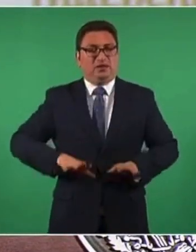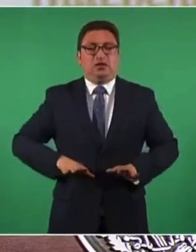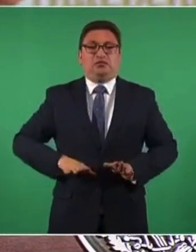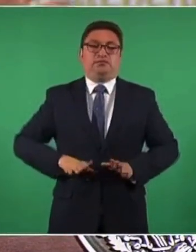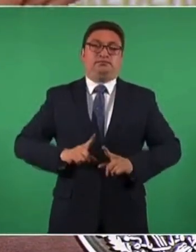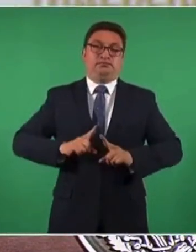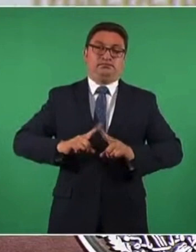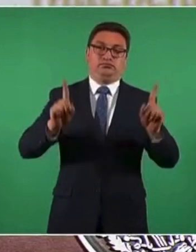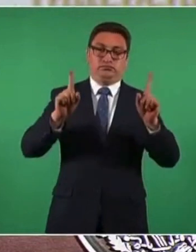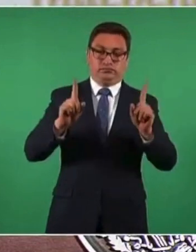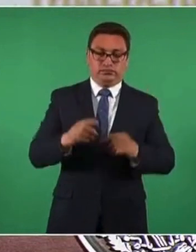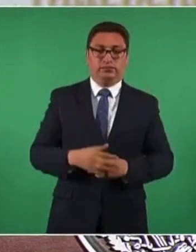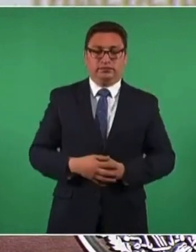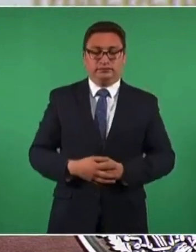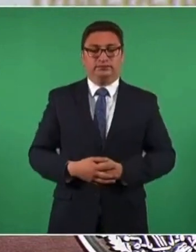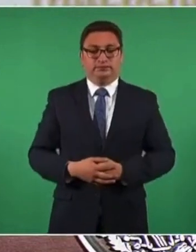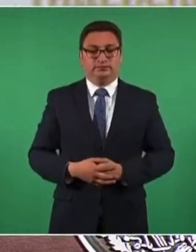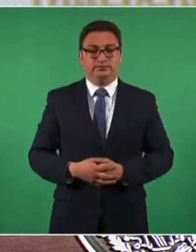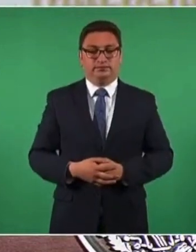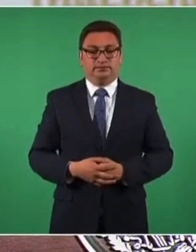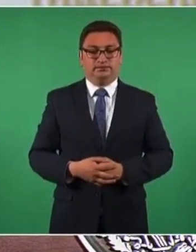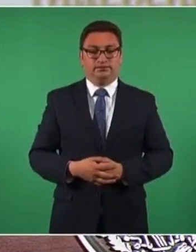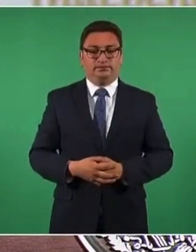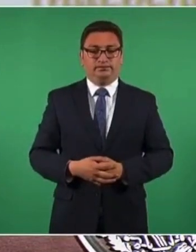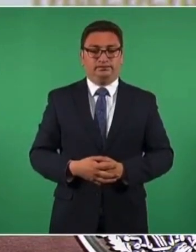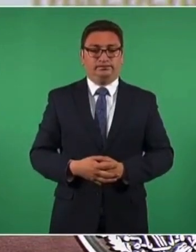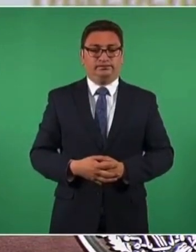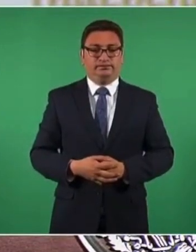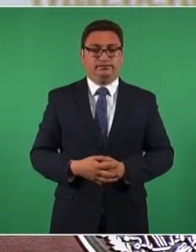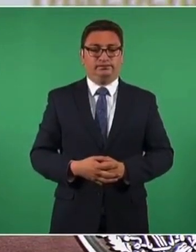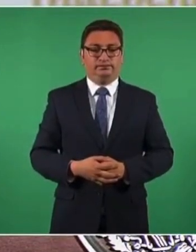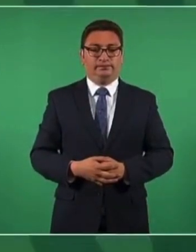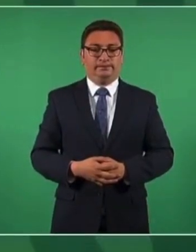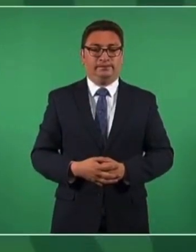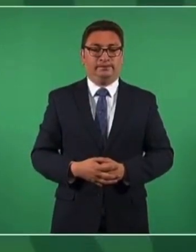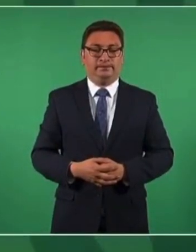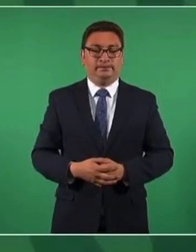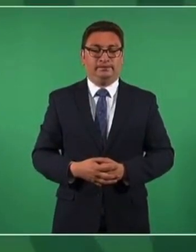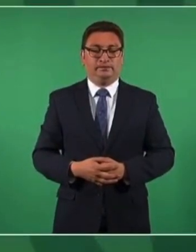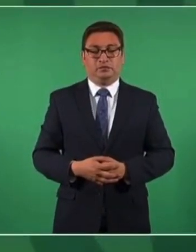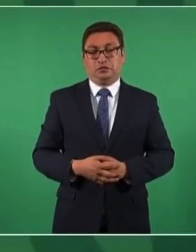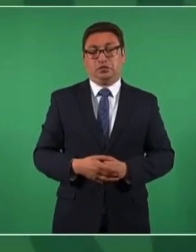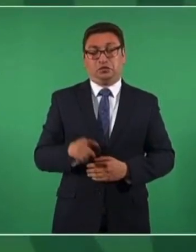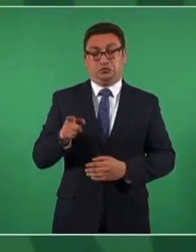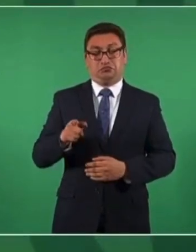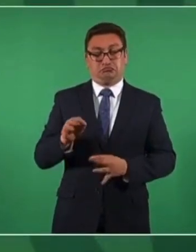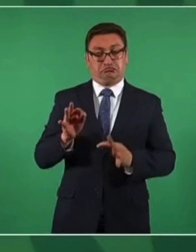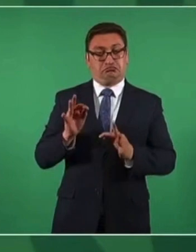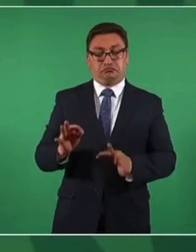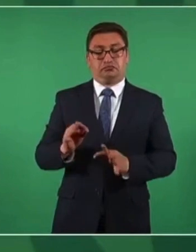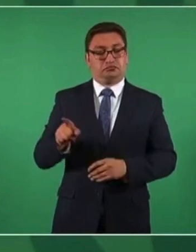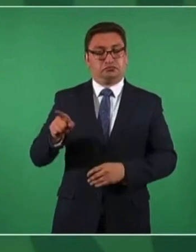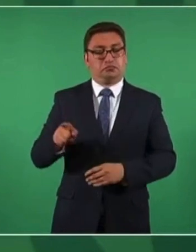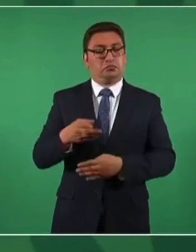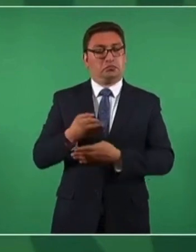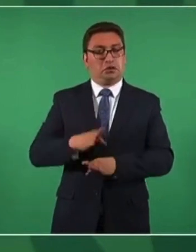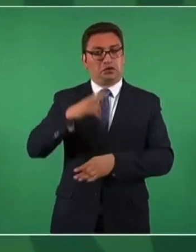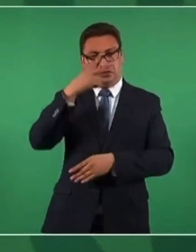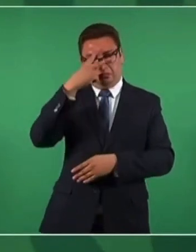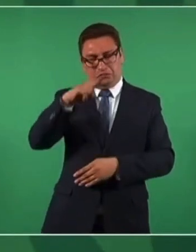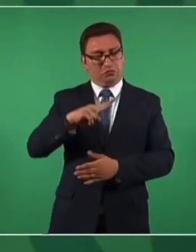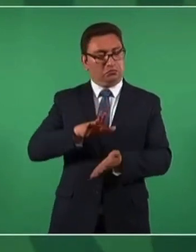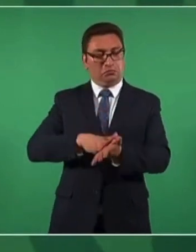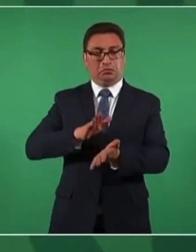distinta y muy acertada del Banco de México, lo